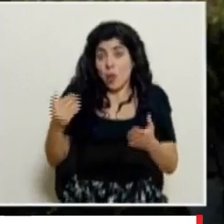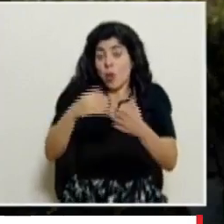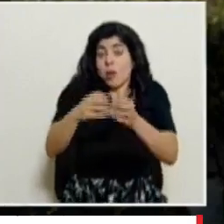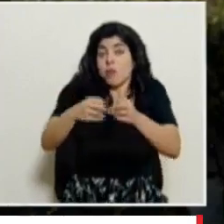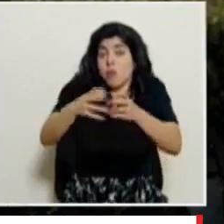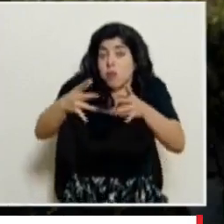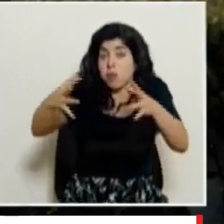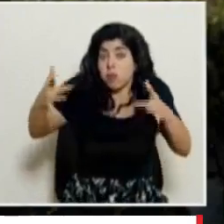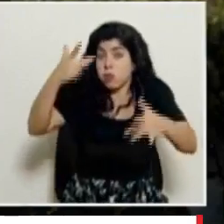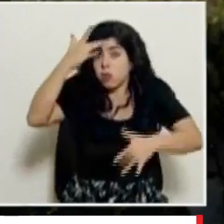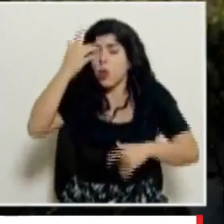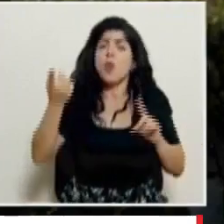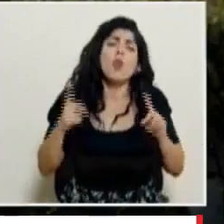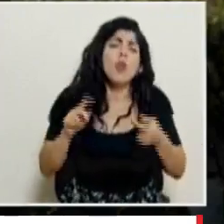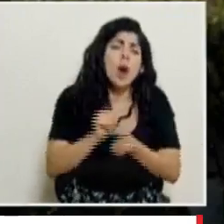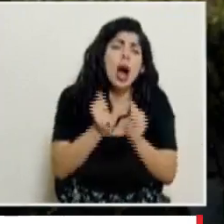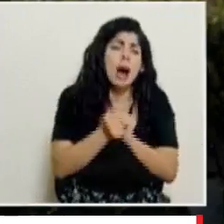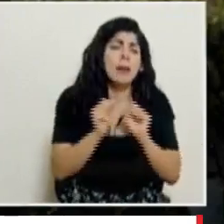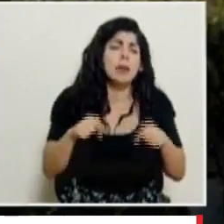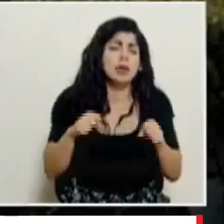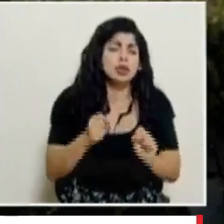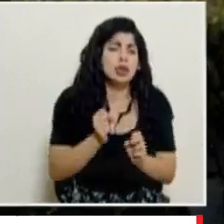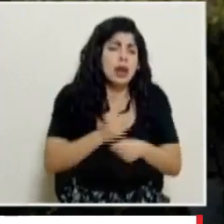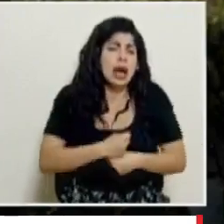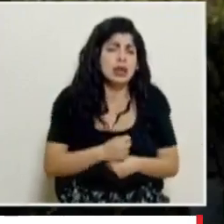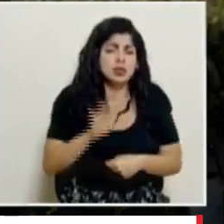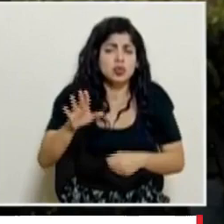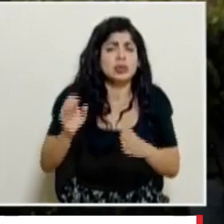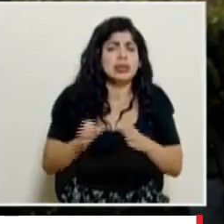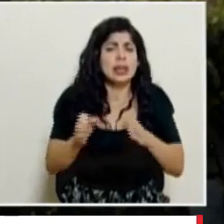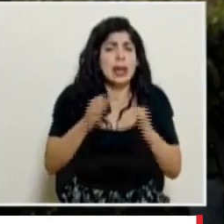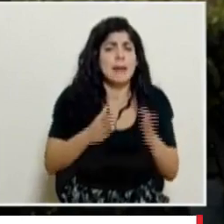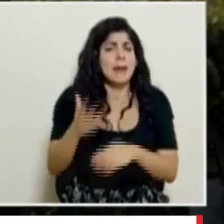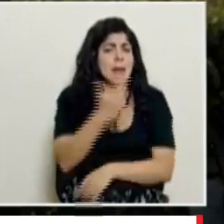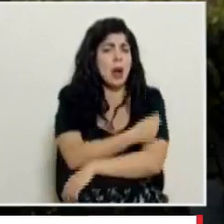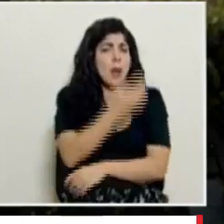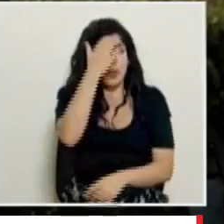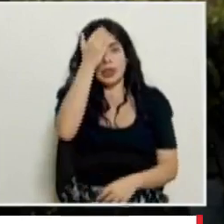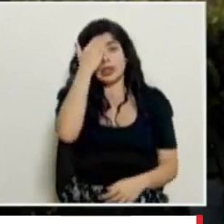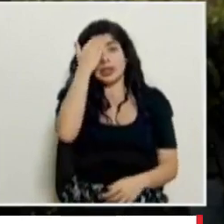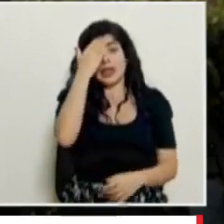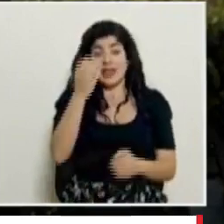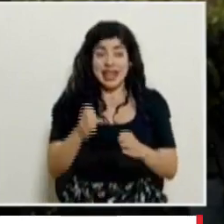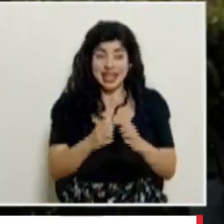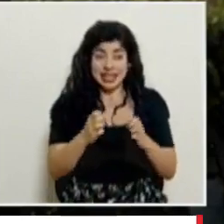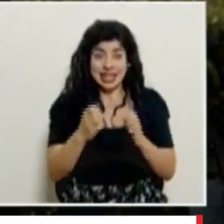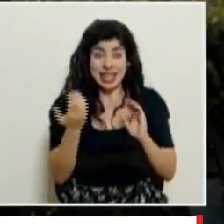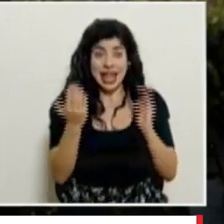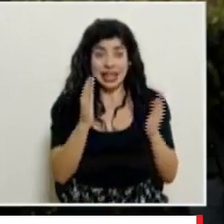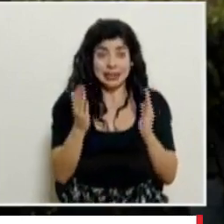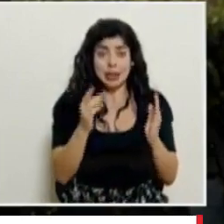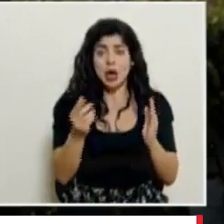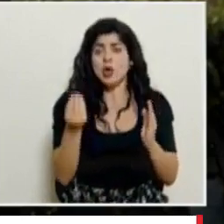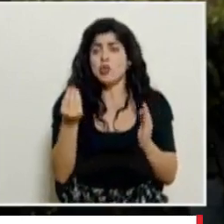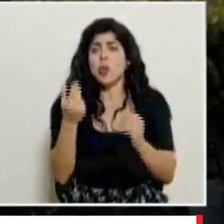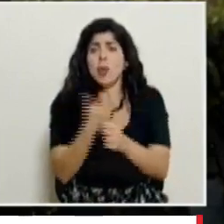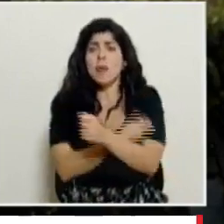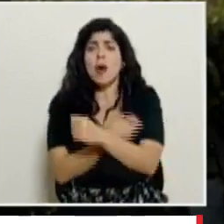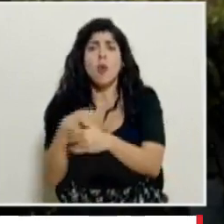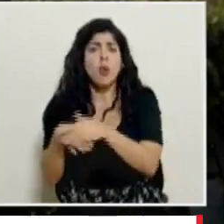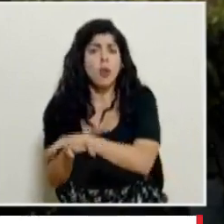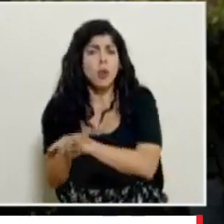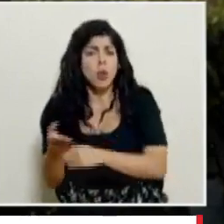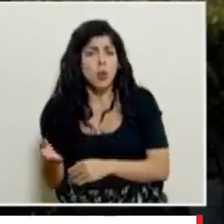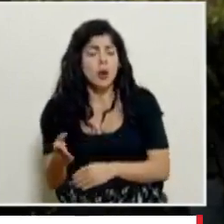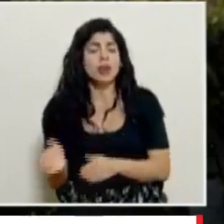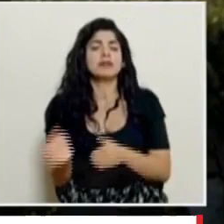de nuevos casos qué modificaciones se pueden hacer en la estrategia de vacunación tomando en cuenta que aún con la estrategia espejo hay miles de vacunas acumuladas y